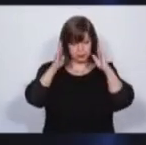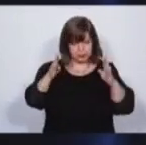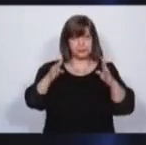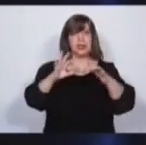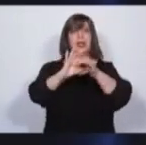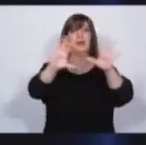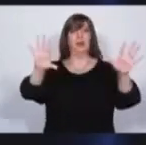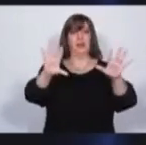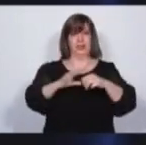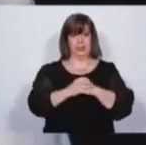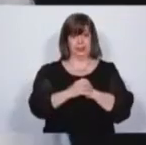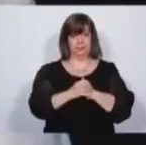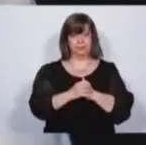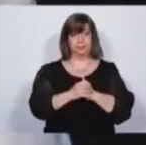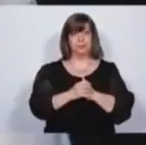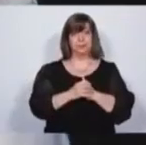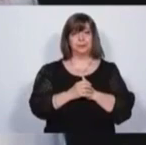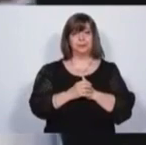independencia.